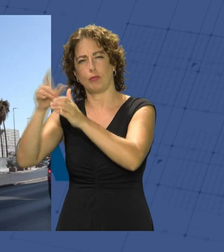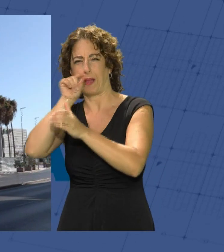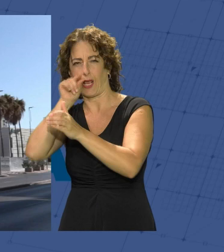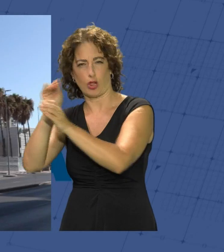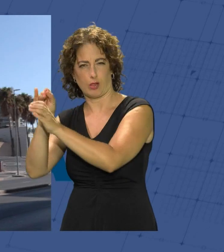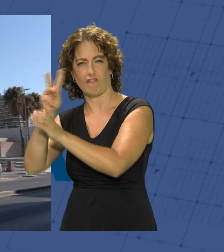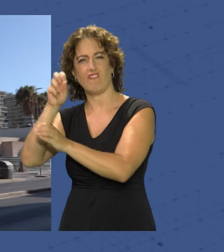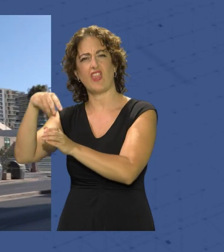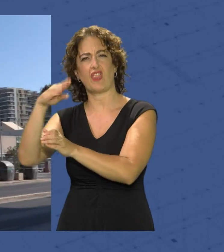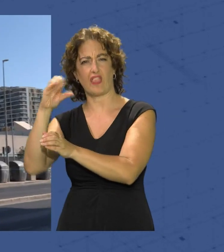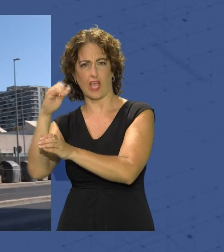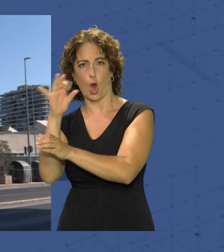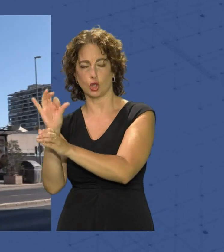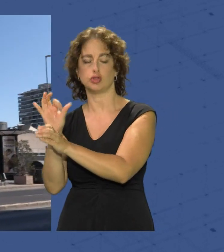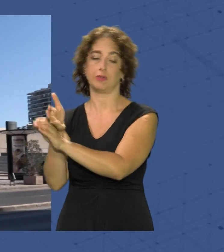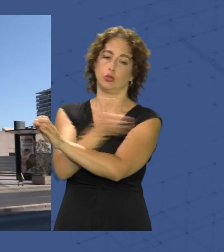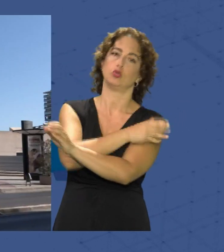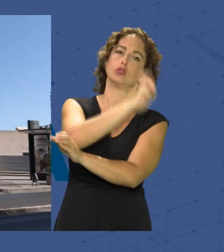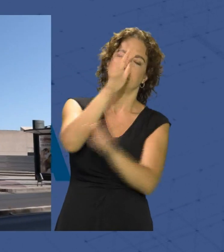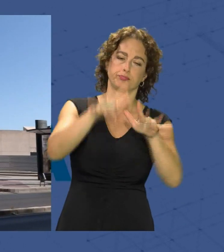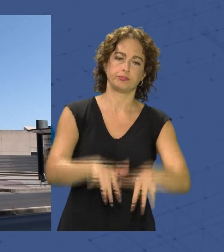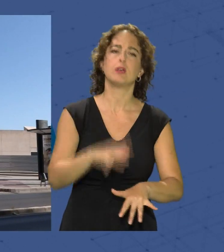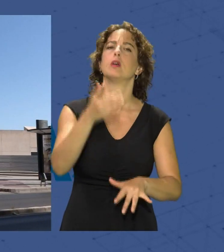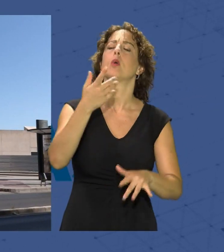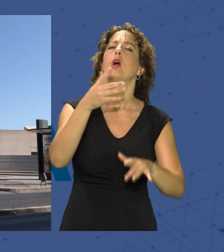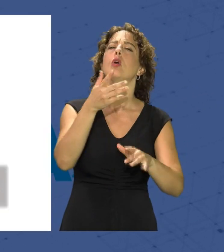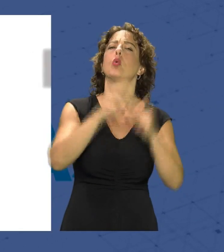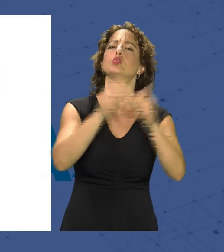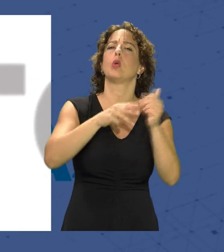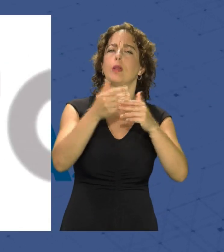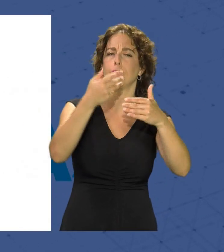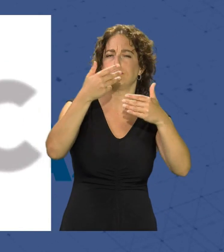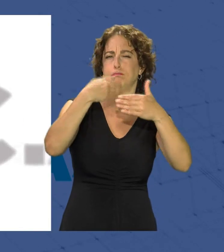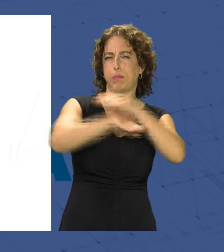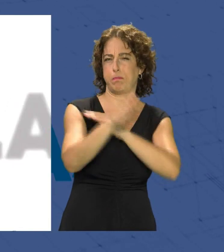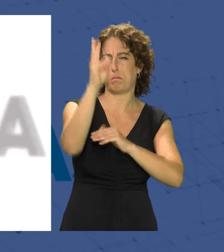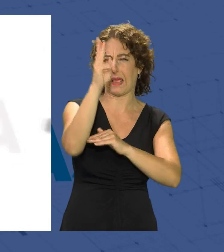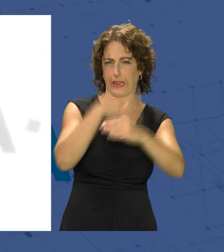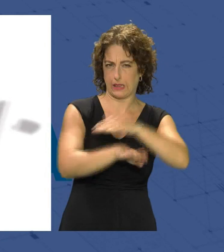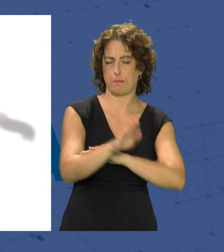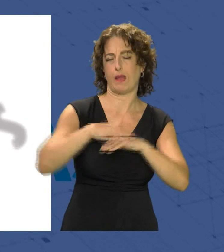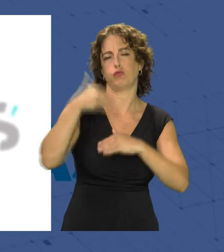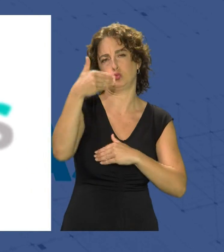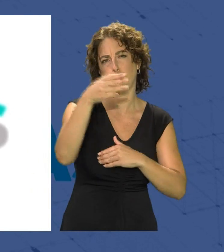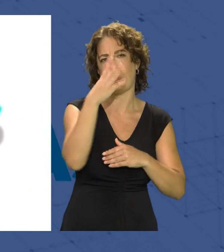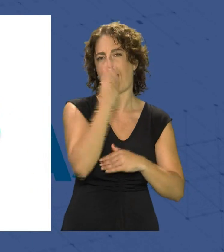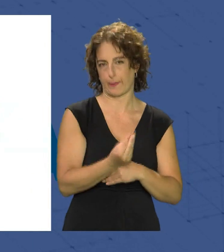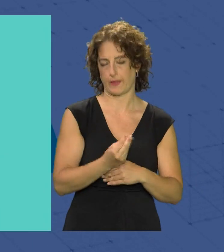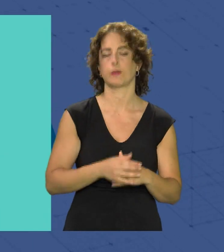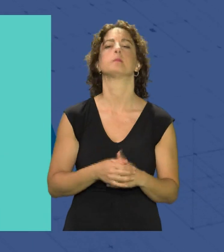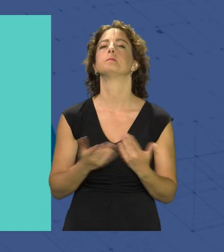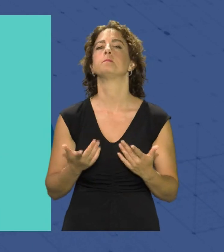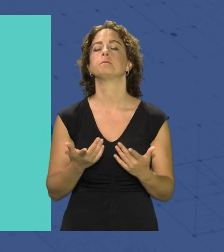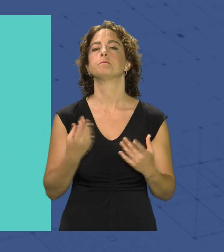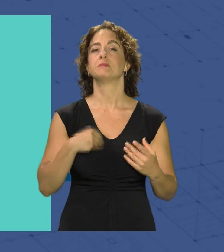dejar el terreno despejado sobre el que se va a construir un aparcamiento subterráneo de dos plantas para la futura estación de la ave contemplado en la actual zona de